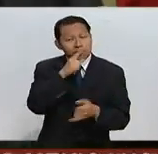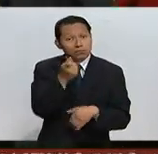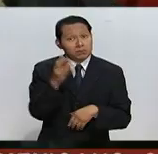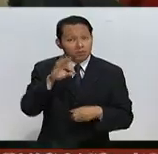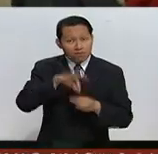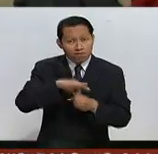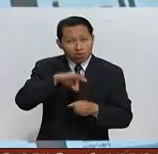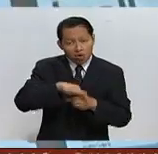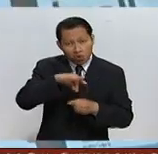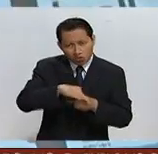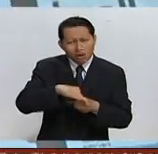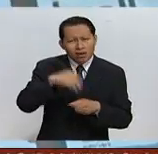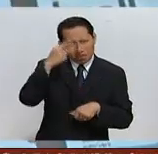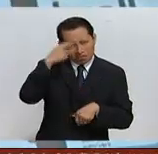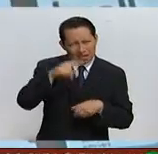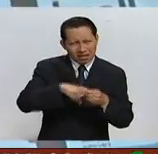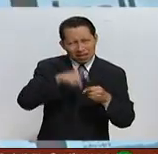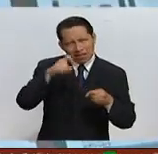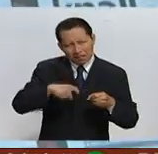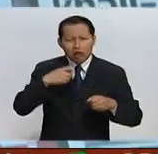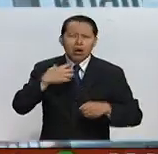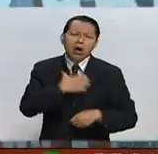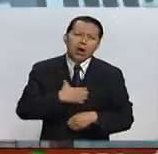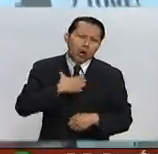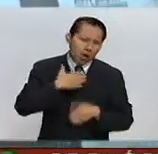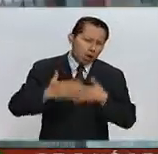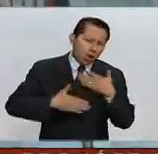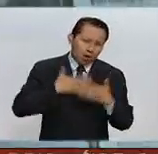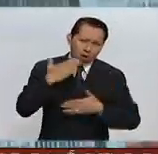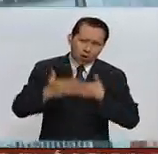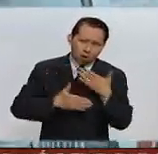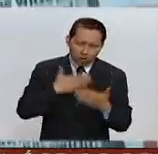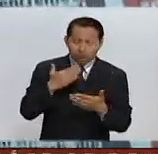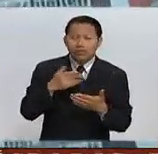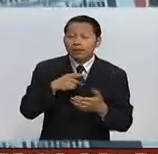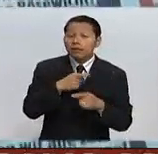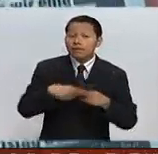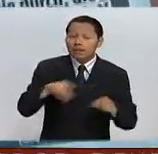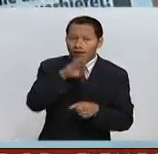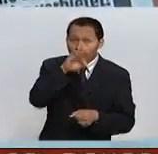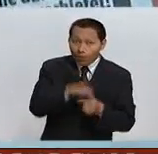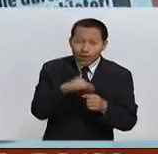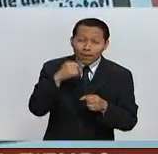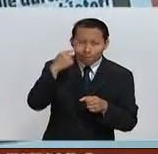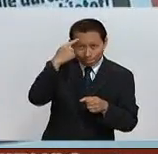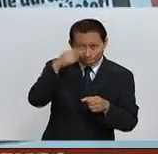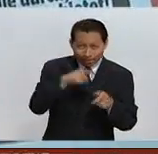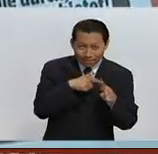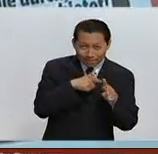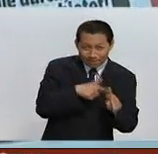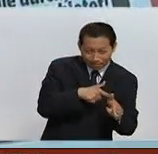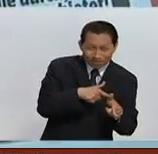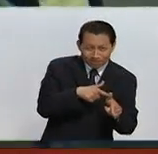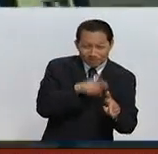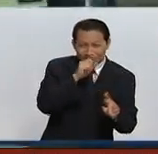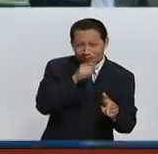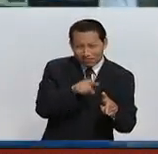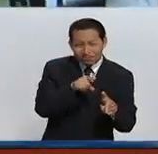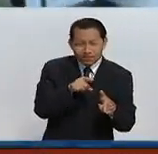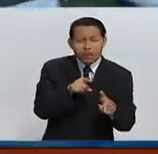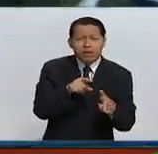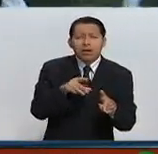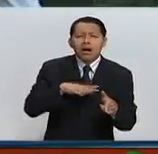hay júbilo. Para los que votaron por permanecer, principalmente aquí en Londres, el 60% de los electores